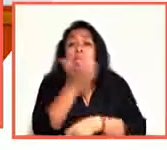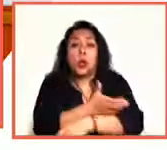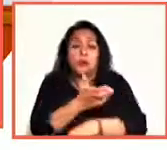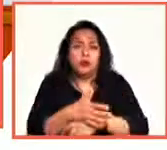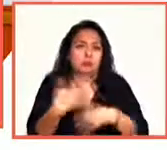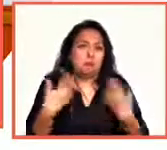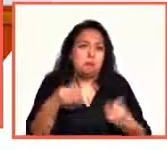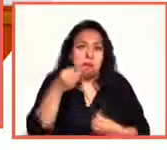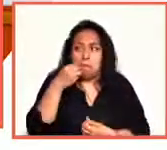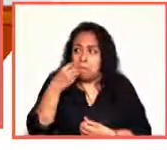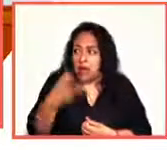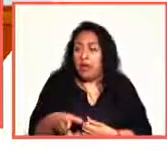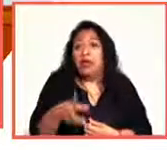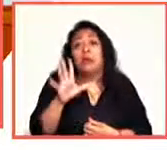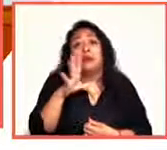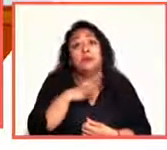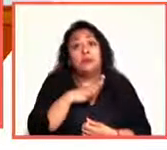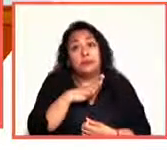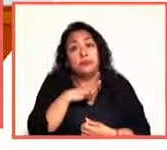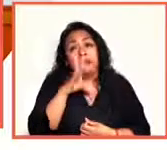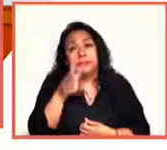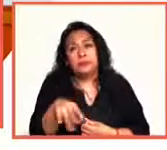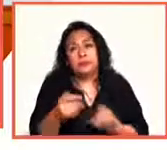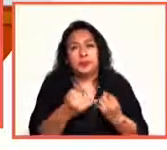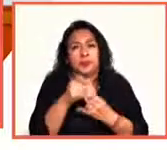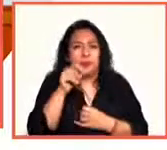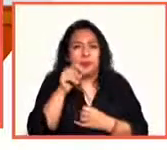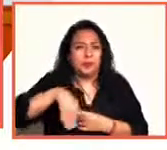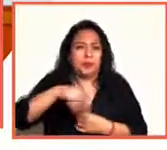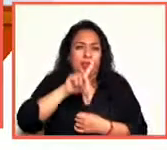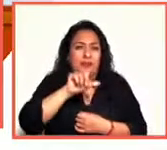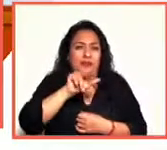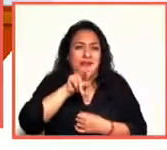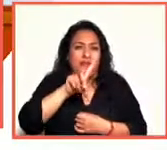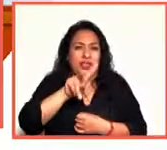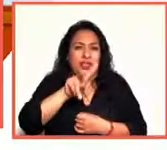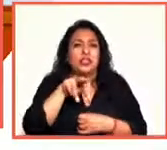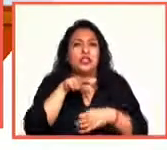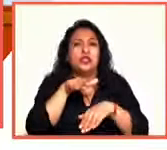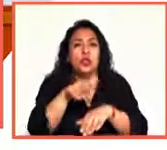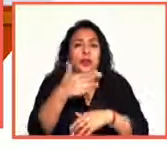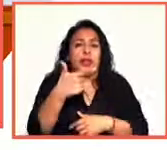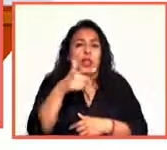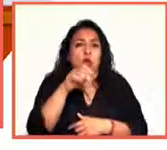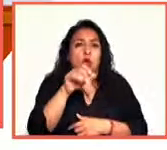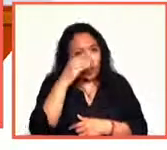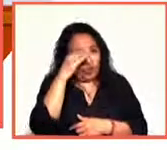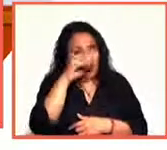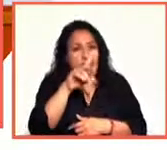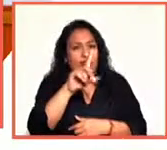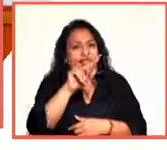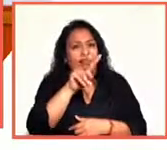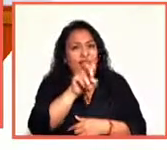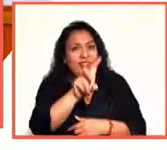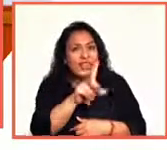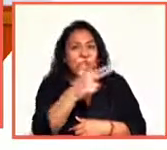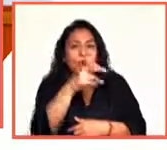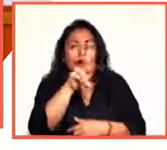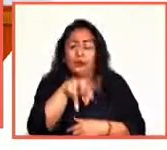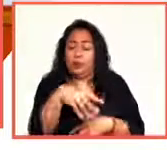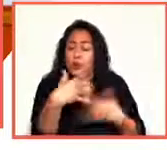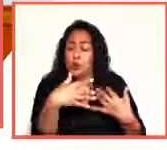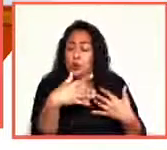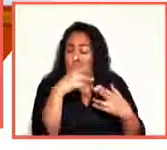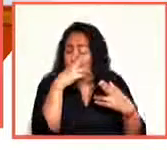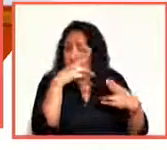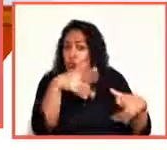Fascinante. Y haciendo alusión a lo que decía David a propósito de Góngora, don David Huerta. Es un honor, es un honor de